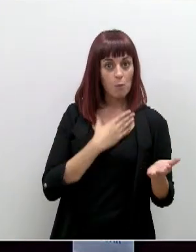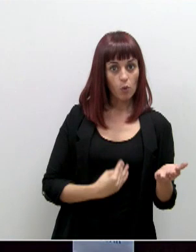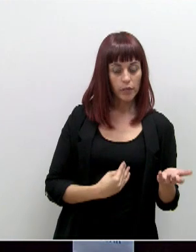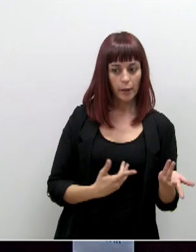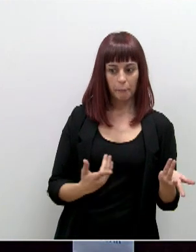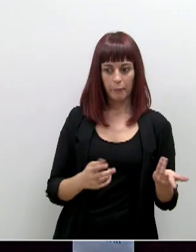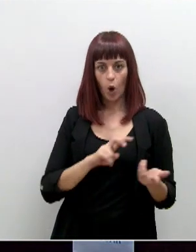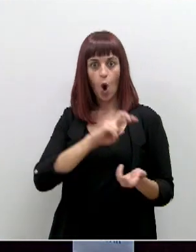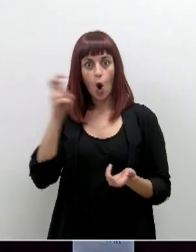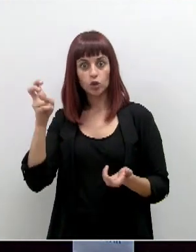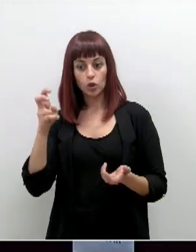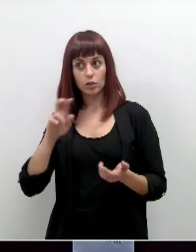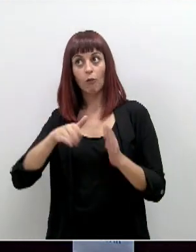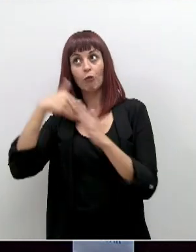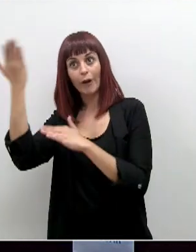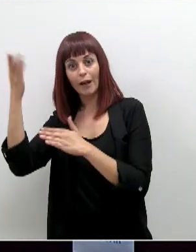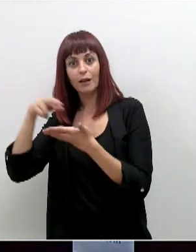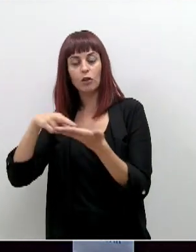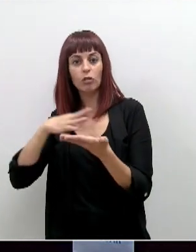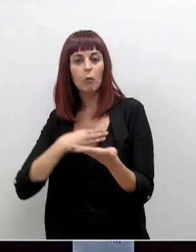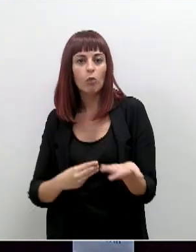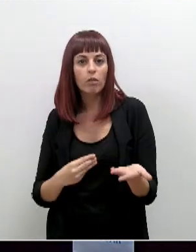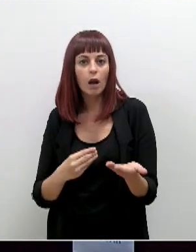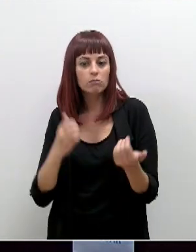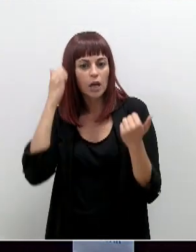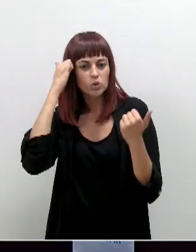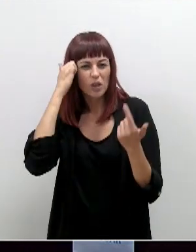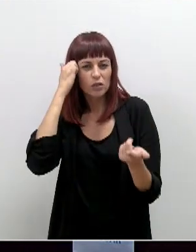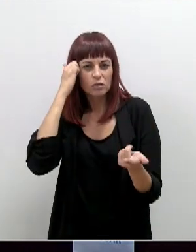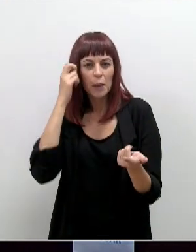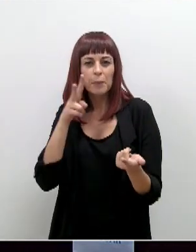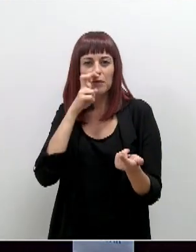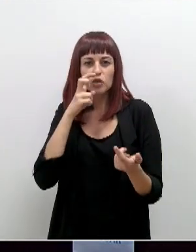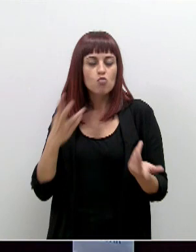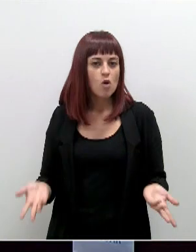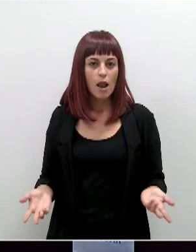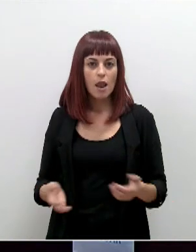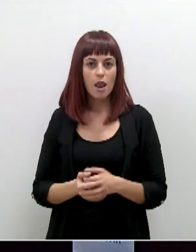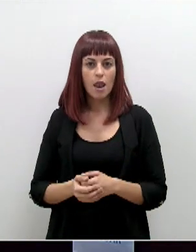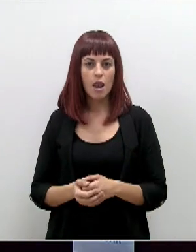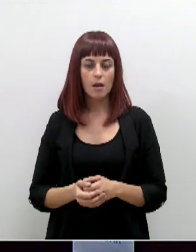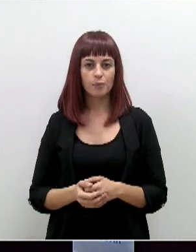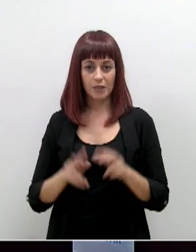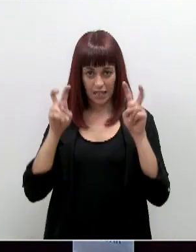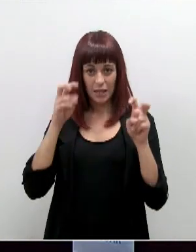su vez, otros que están fuera de la región de Murcia. No sé si han previsto esa cuestión.